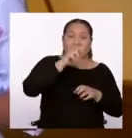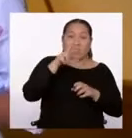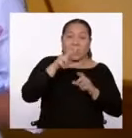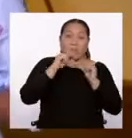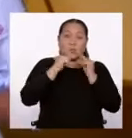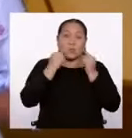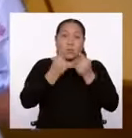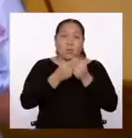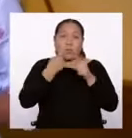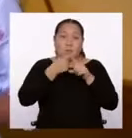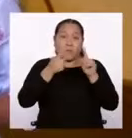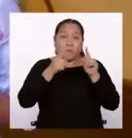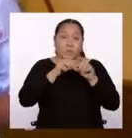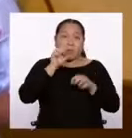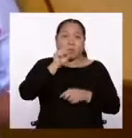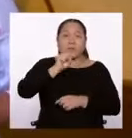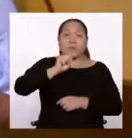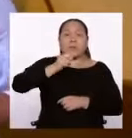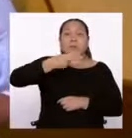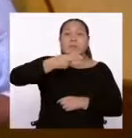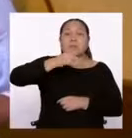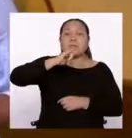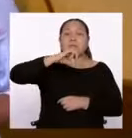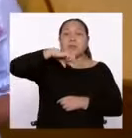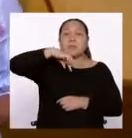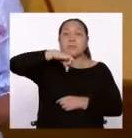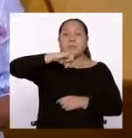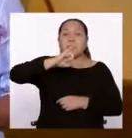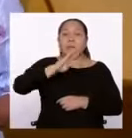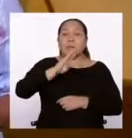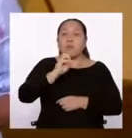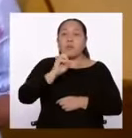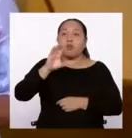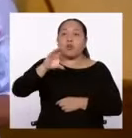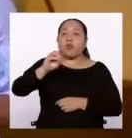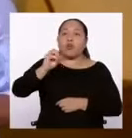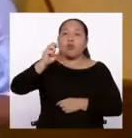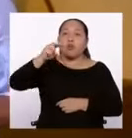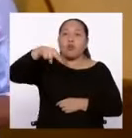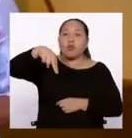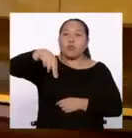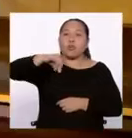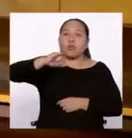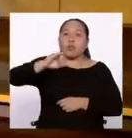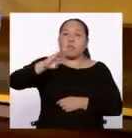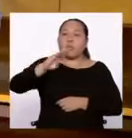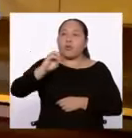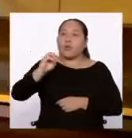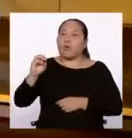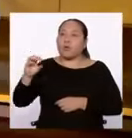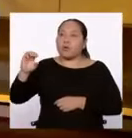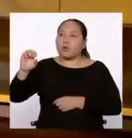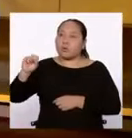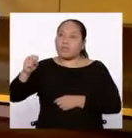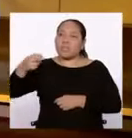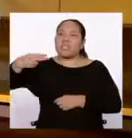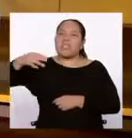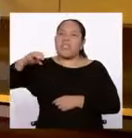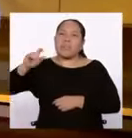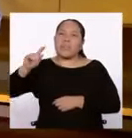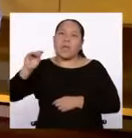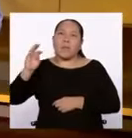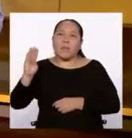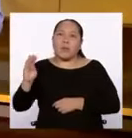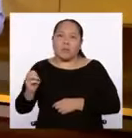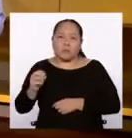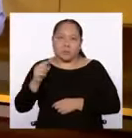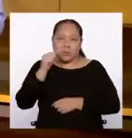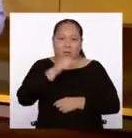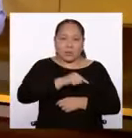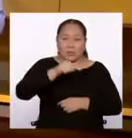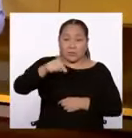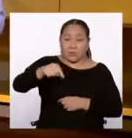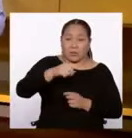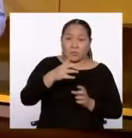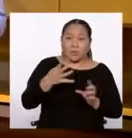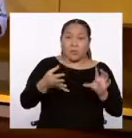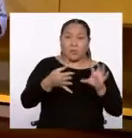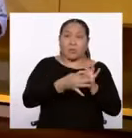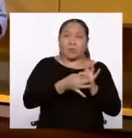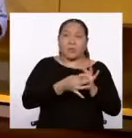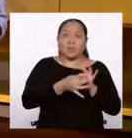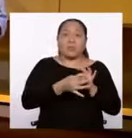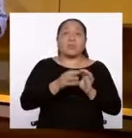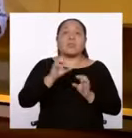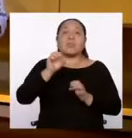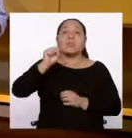entre sí. Los shipibo, los conibo y los shetebo. Según la tradición oral, los shipibo conibo reciben